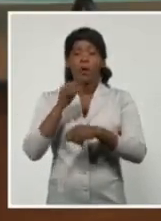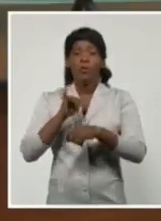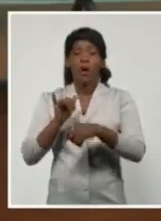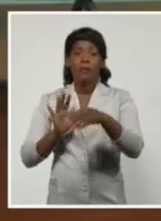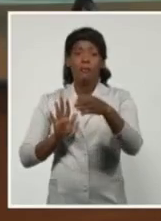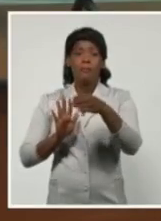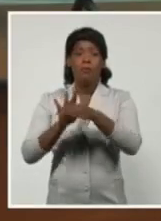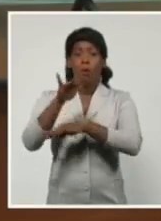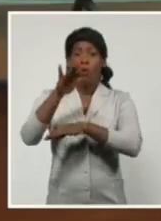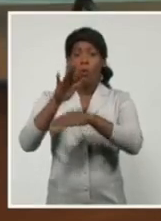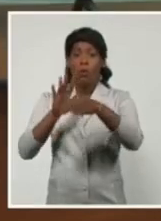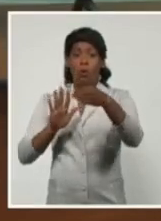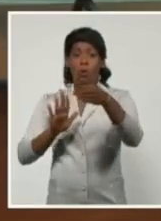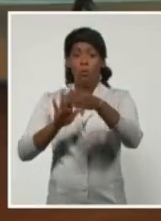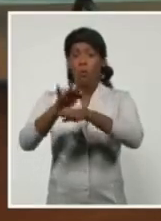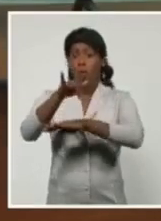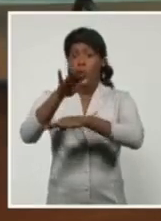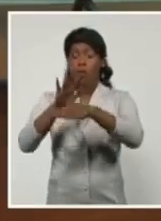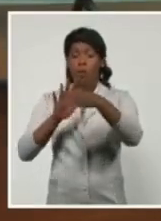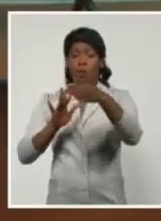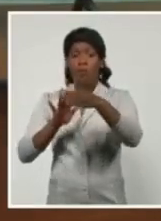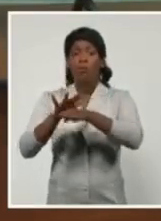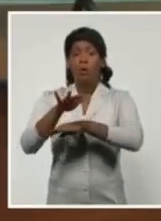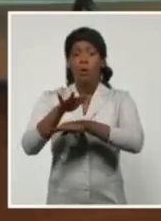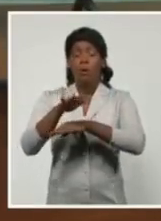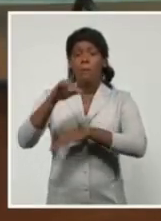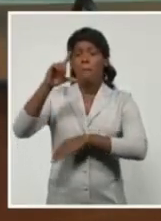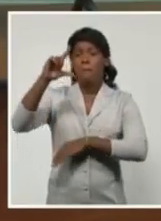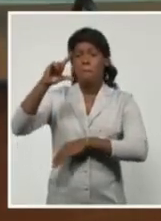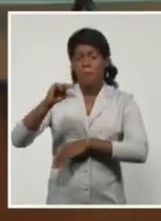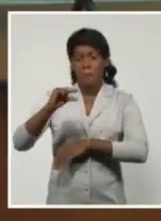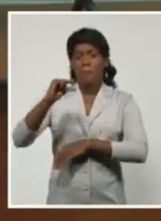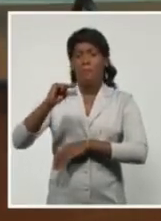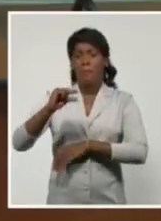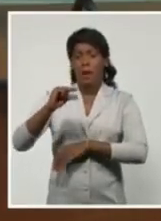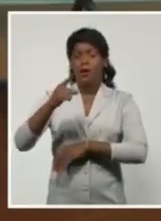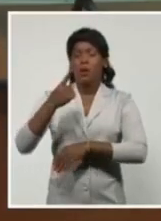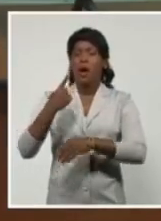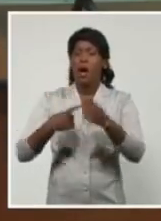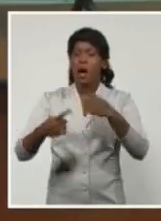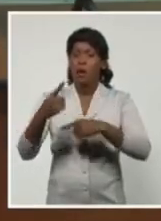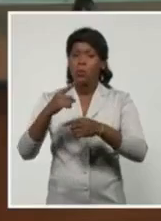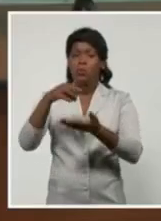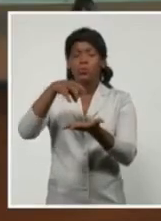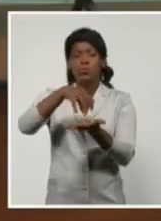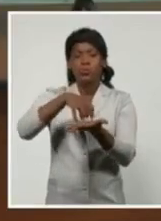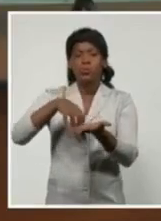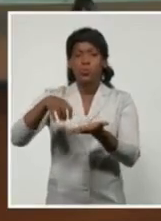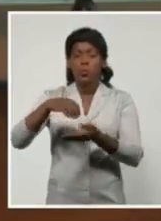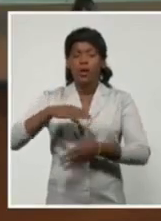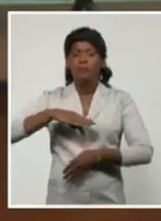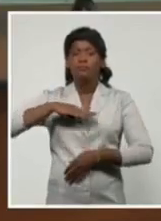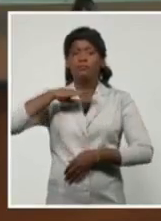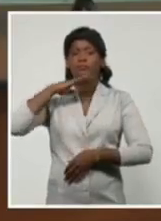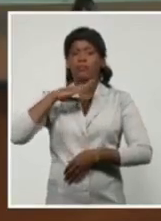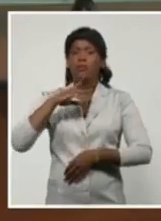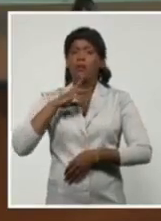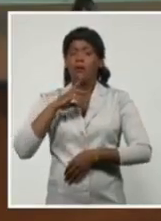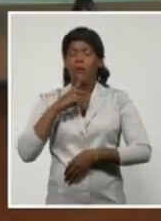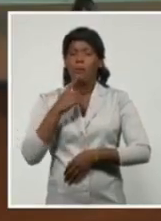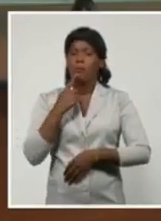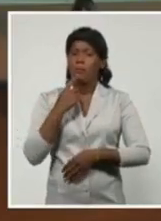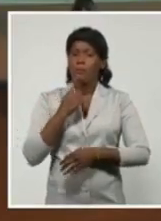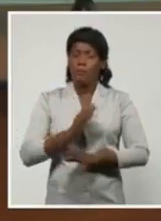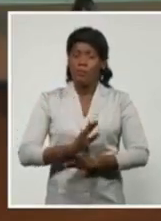crucen el malecón, quizás alguna pequeña área donde se aglomera el agua, algún charco, algo así,